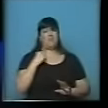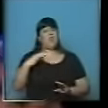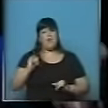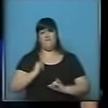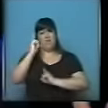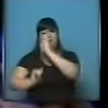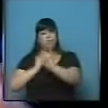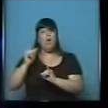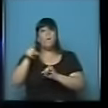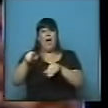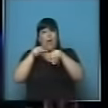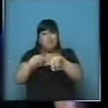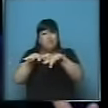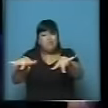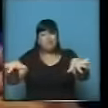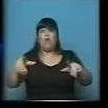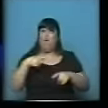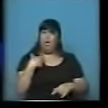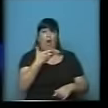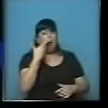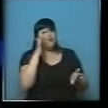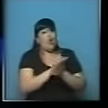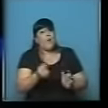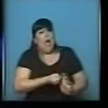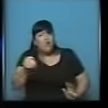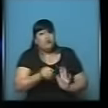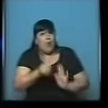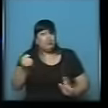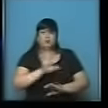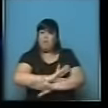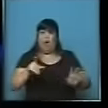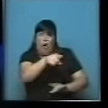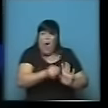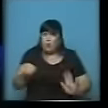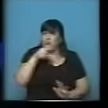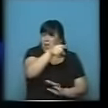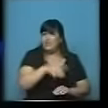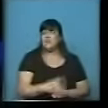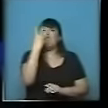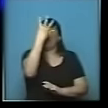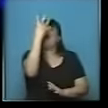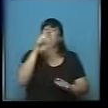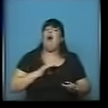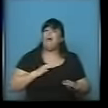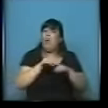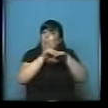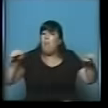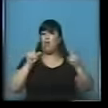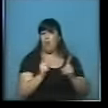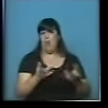va a la expansión, no al ajuste. Le insiste en hablar, yo pienso en el ajuste, el ajuste lo hicieron ellos que hace cuatro años que no crecemos.